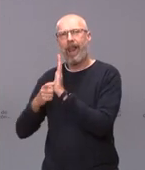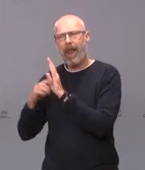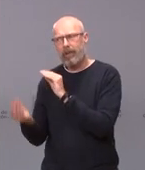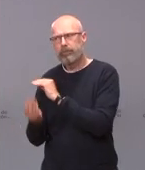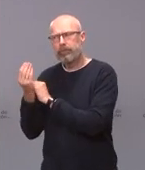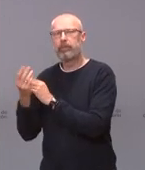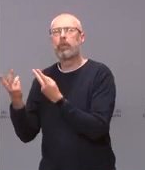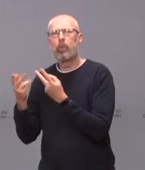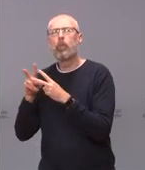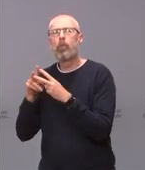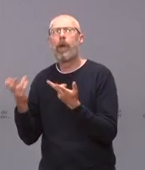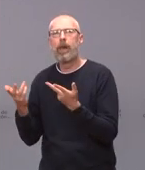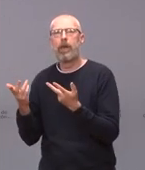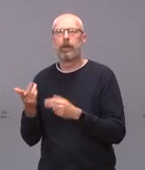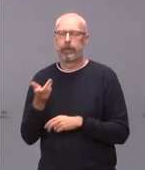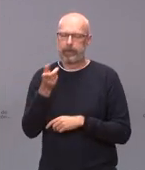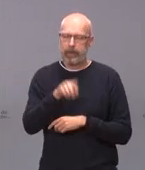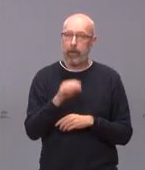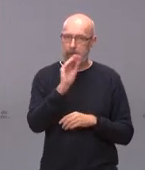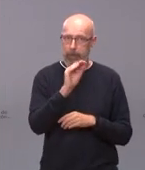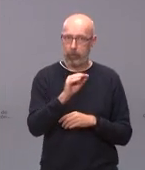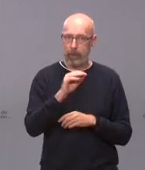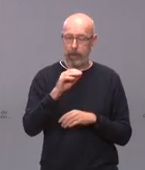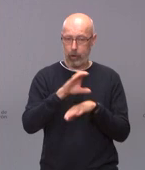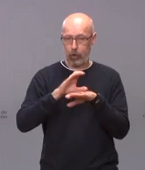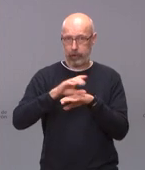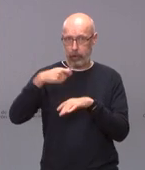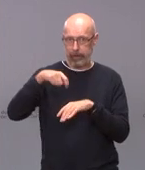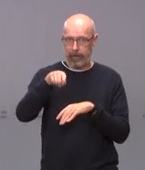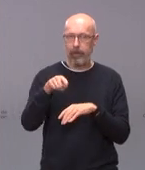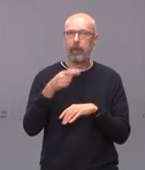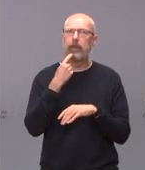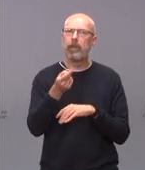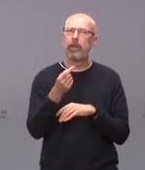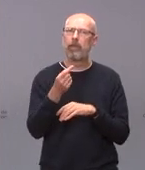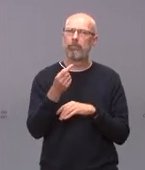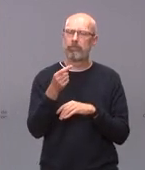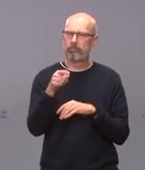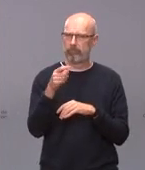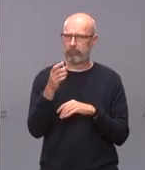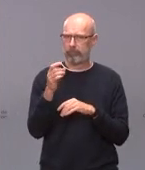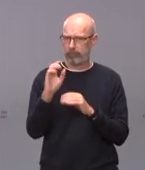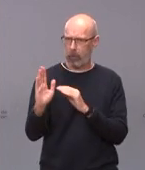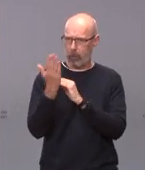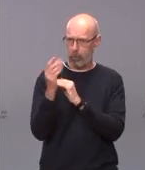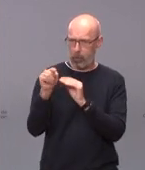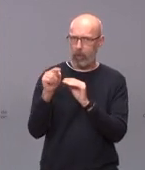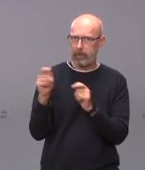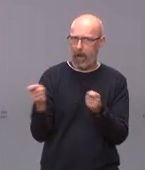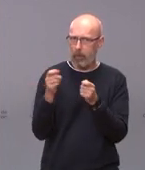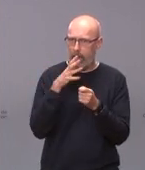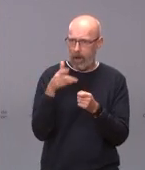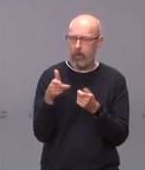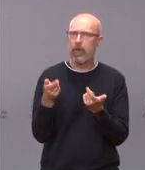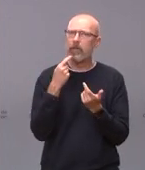luego le quería preguntar al consejero de la presidencia si la iniciativa que nos acaba de anunciar conlleva